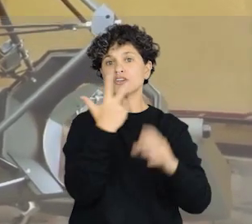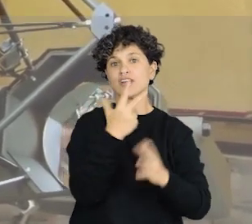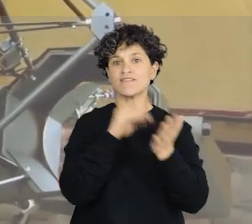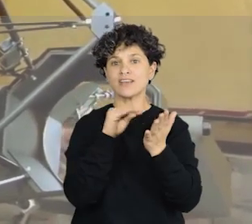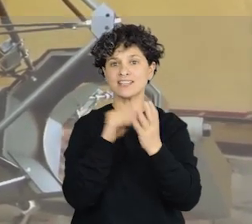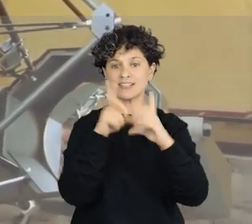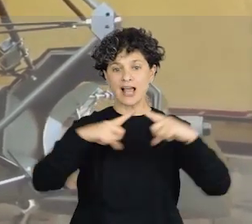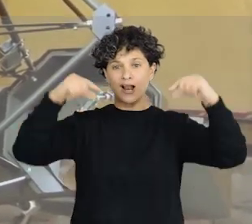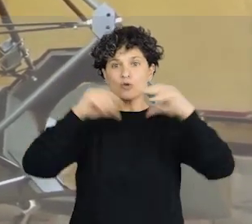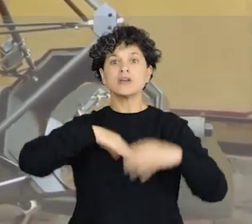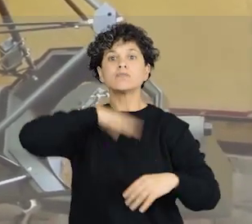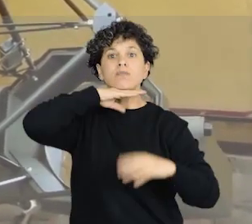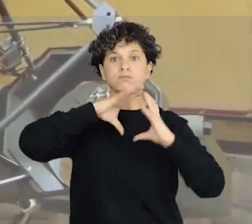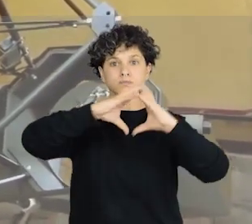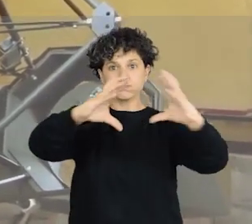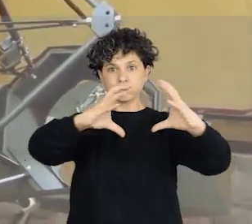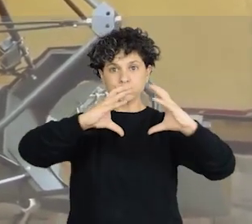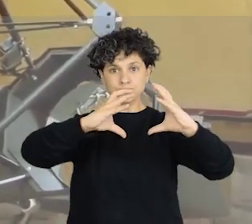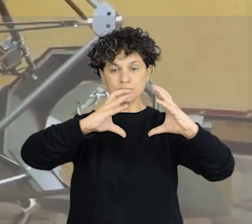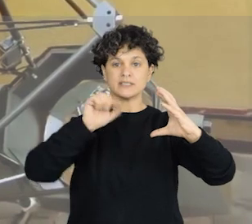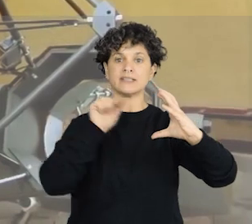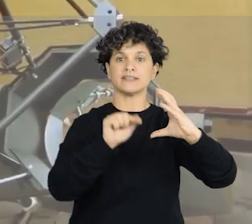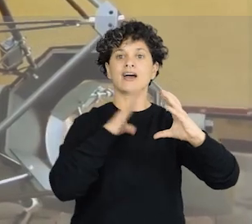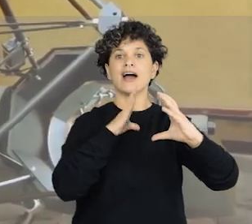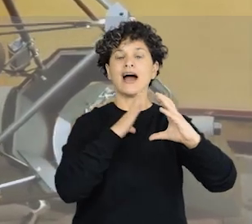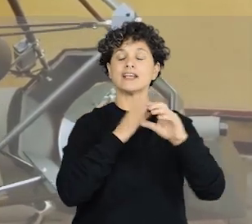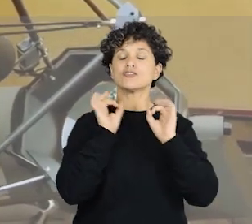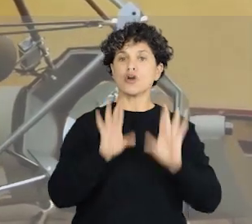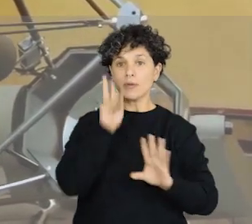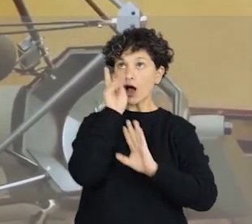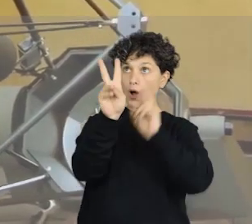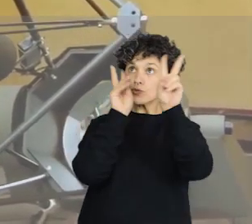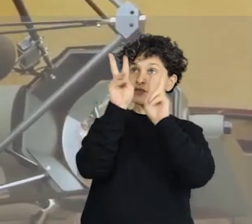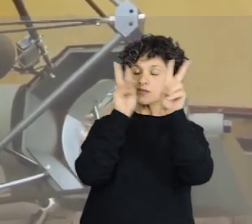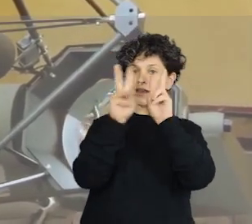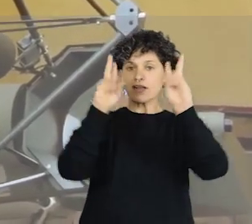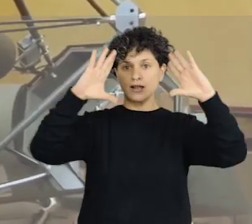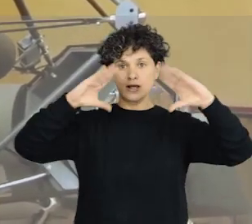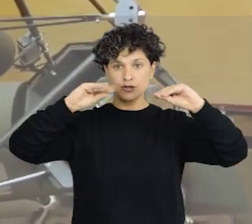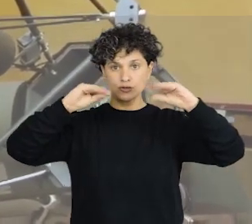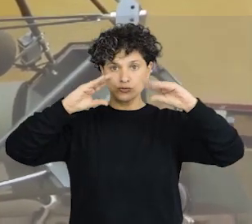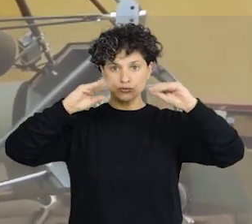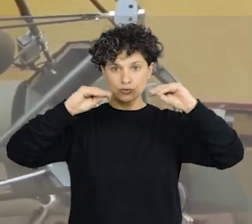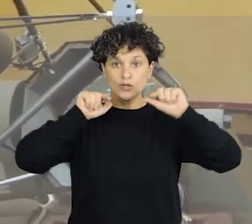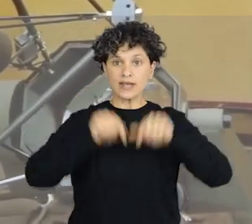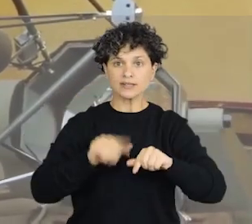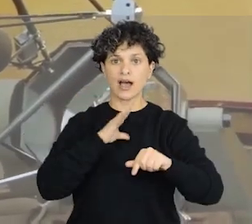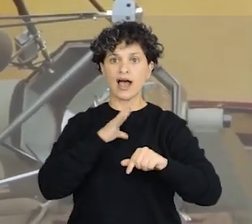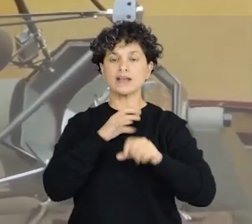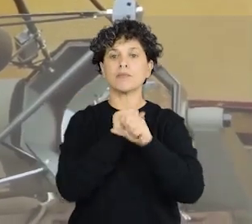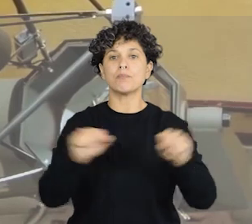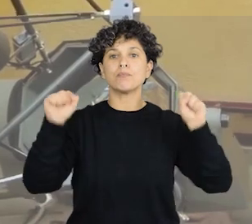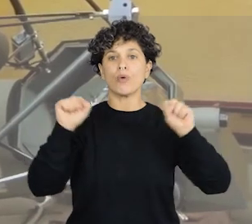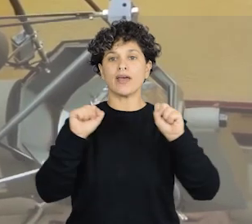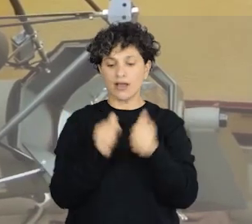nocturna. Este telescopio está pensado para ser operado de forma remota, es controlado desde la sala de control del observatorio.